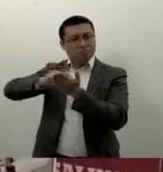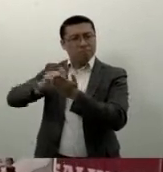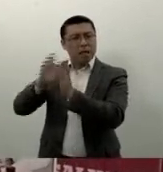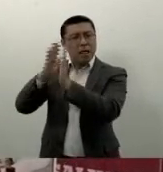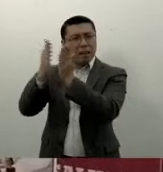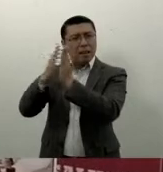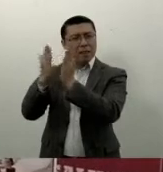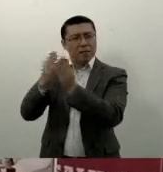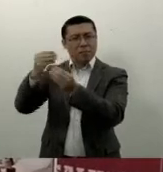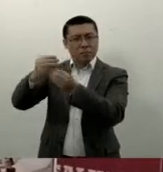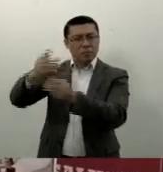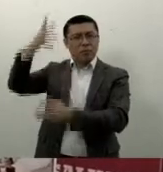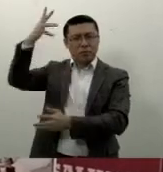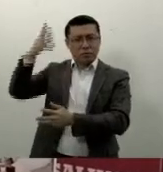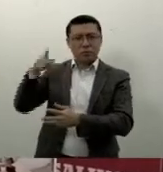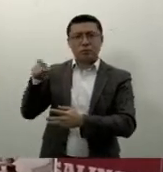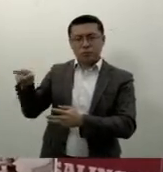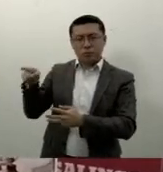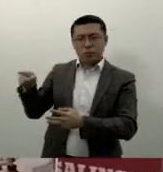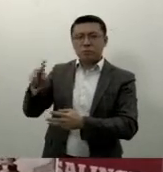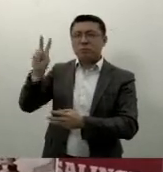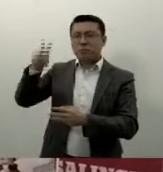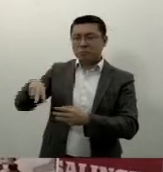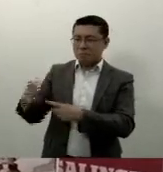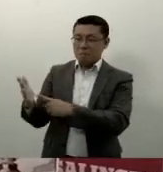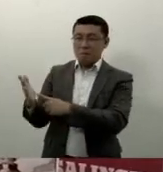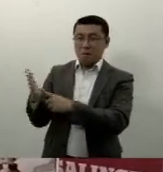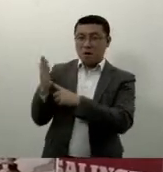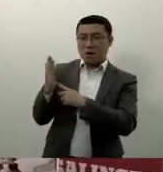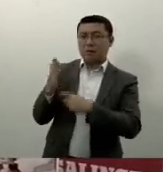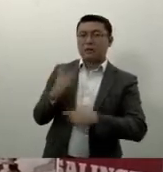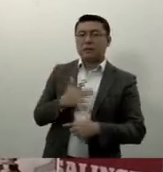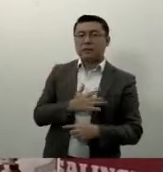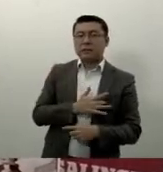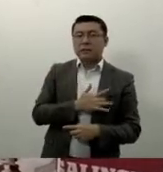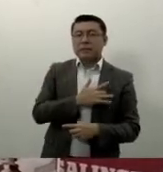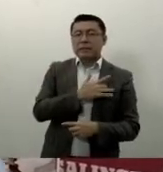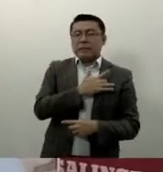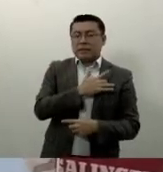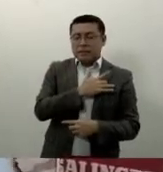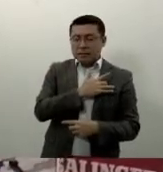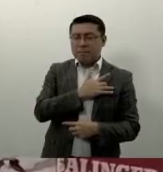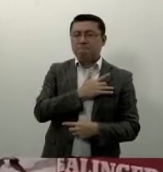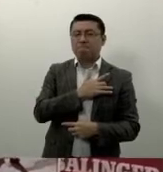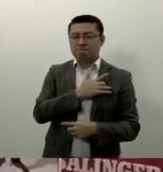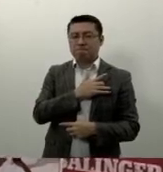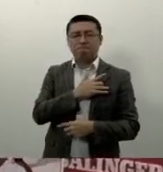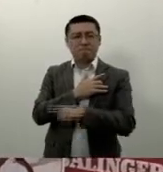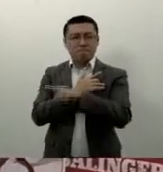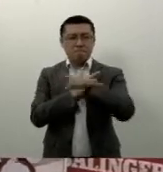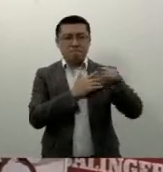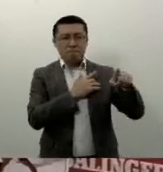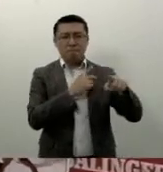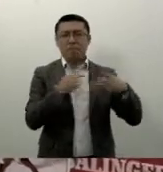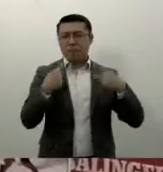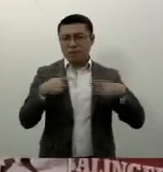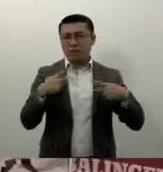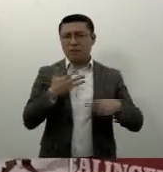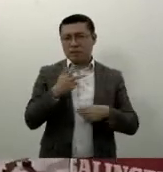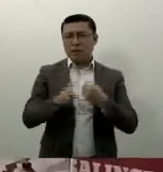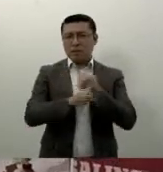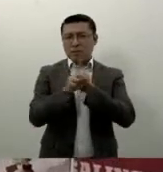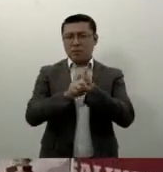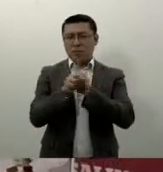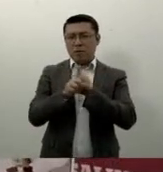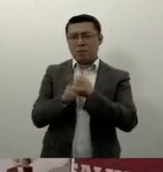sensibilidad hacia los problemas de la gente. Lidia George